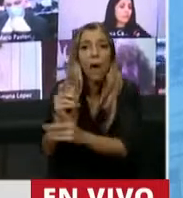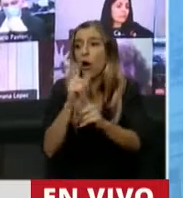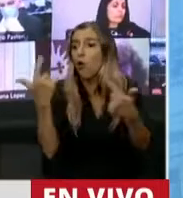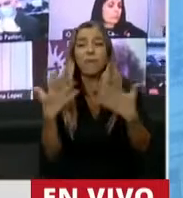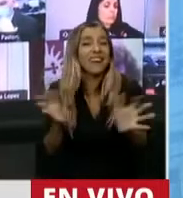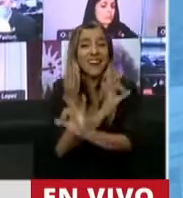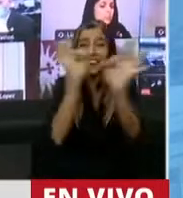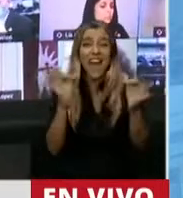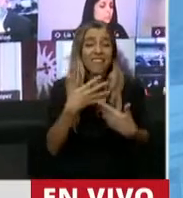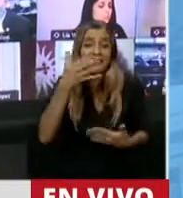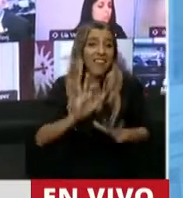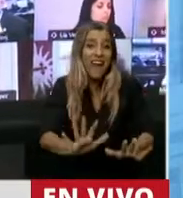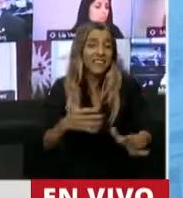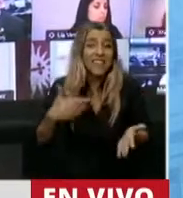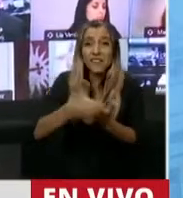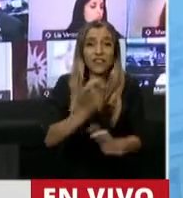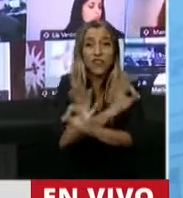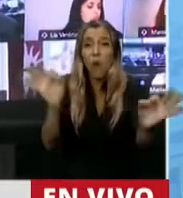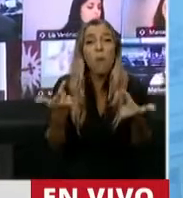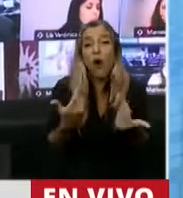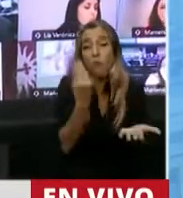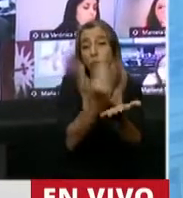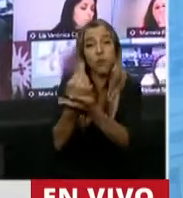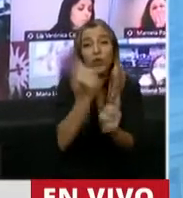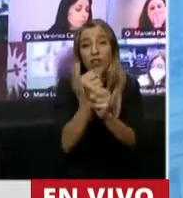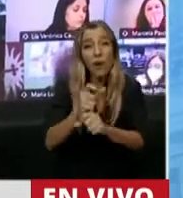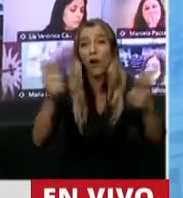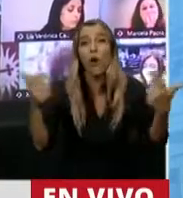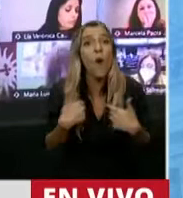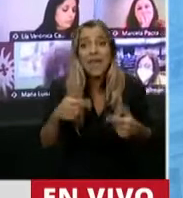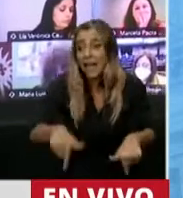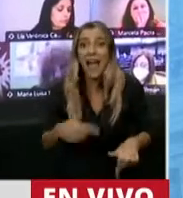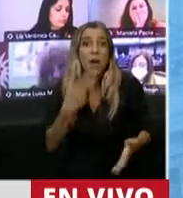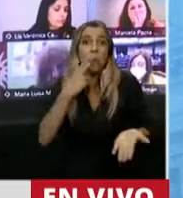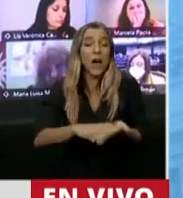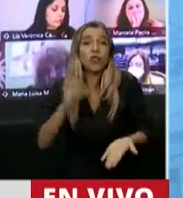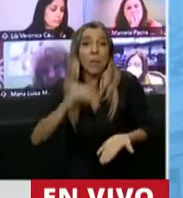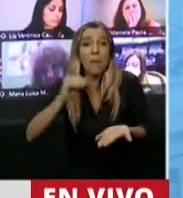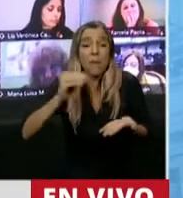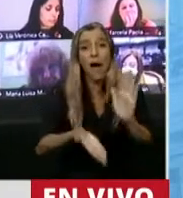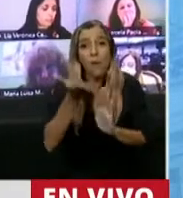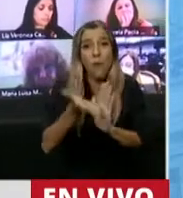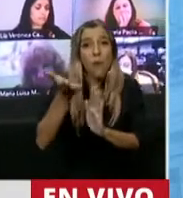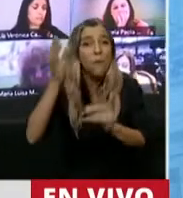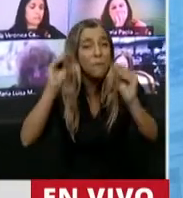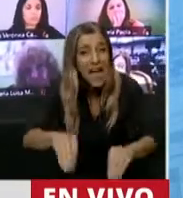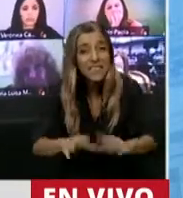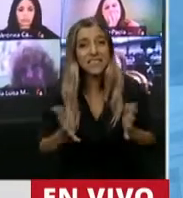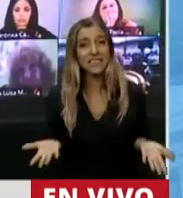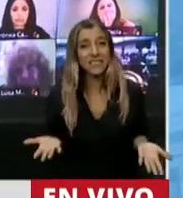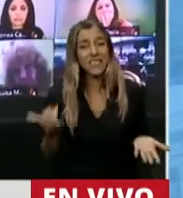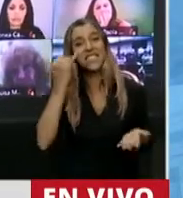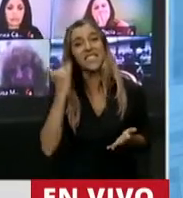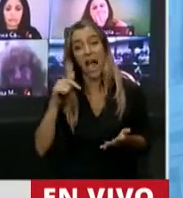Congreso funciona como una usina inagotable de ideas para subir impuestos. Tres impuestos con este que vamos a votar hoy se